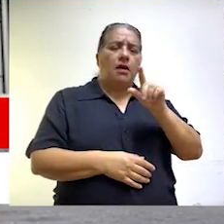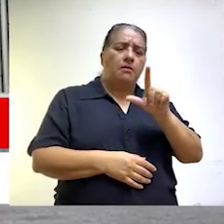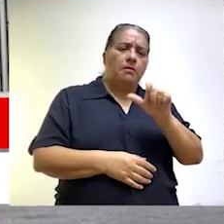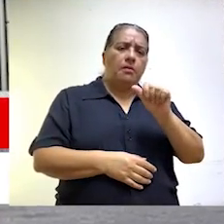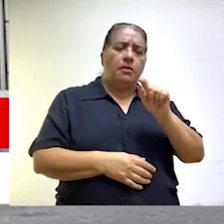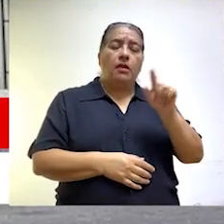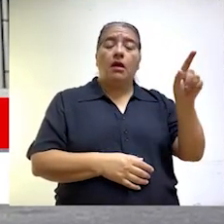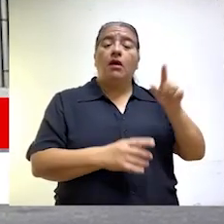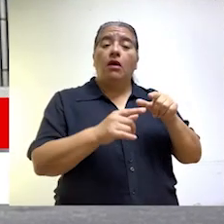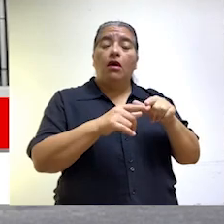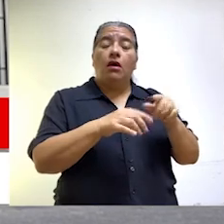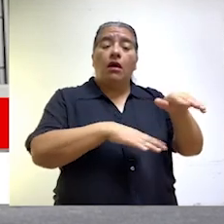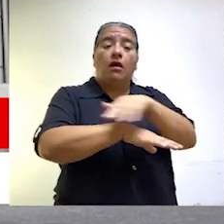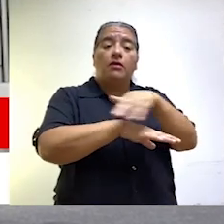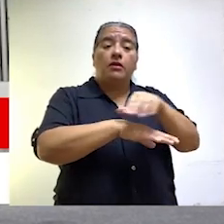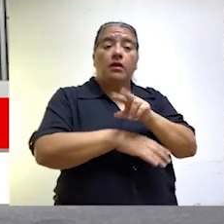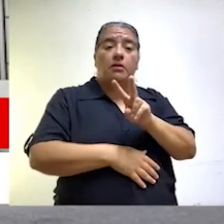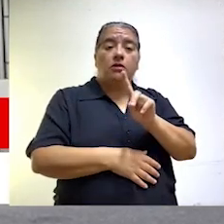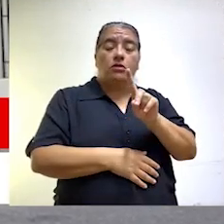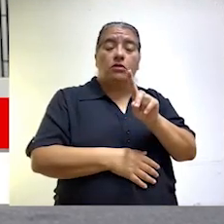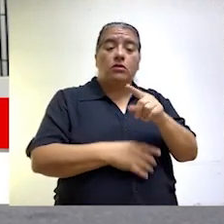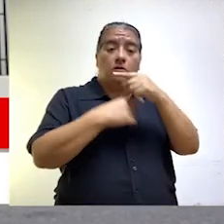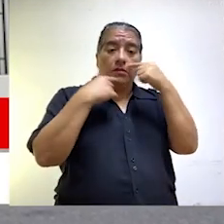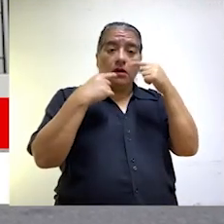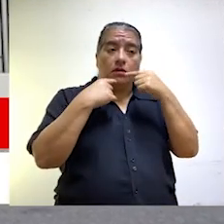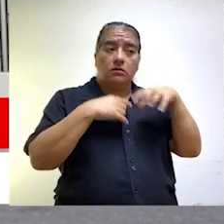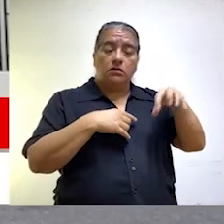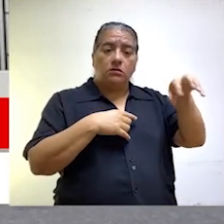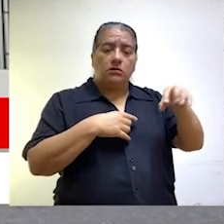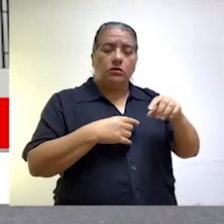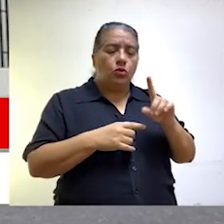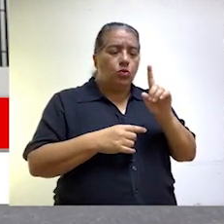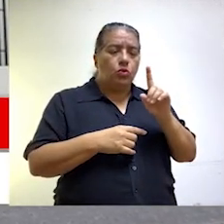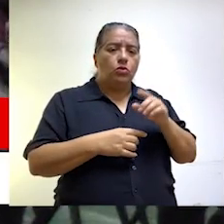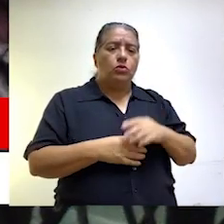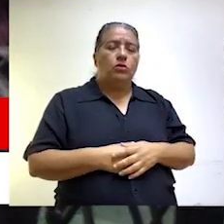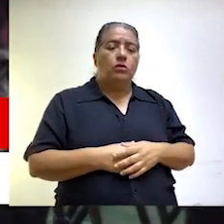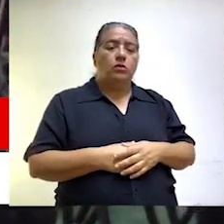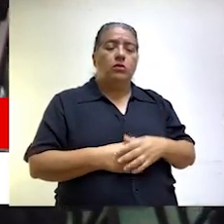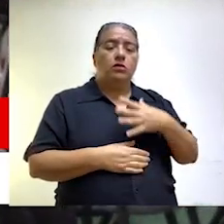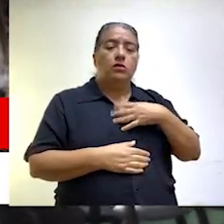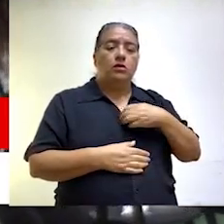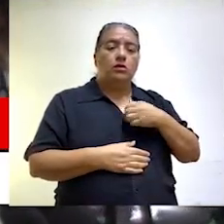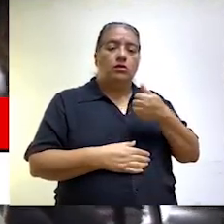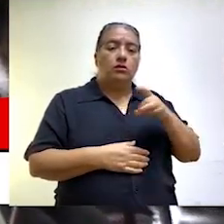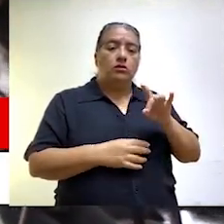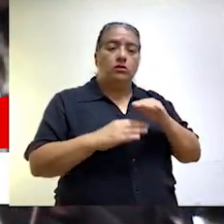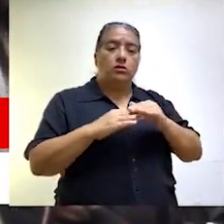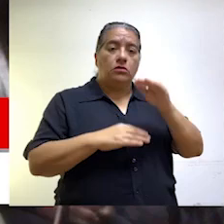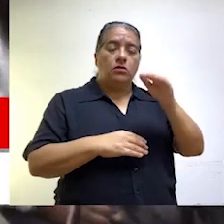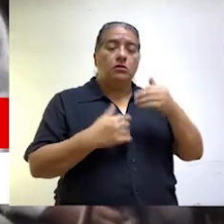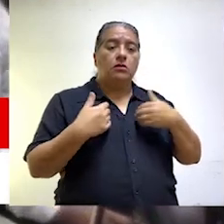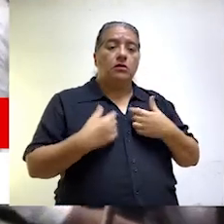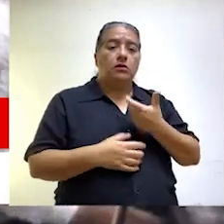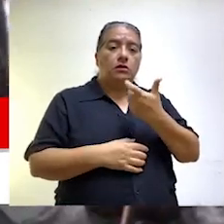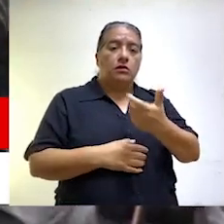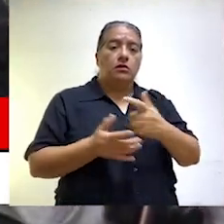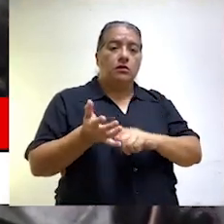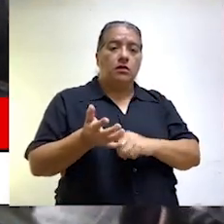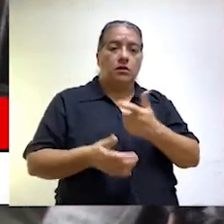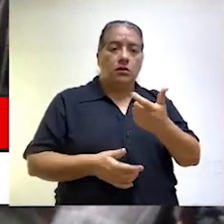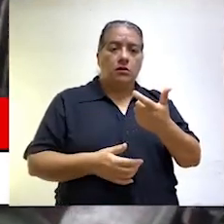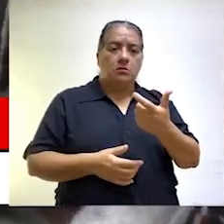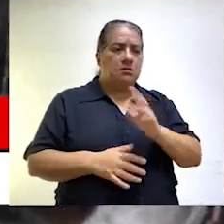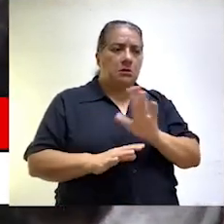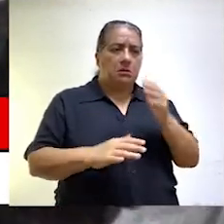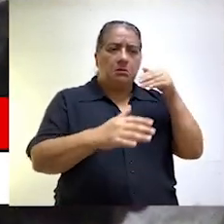de Aplao, a las 3 de la tarde, ubicado en la avenida 21 de marzo. El único requisito es ser mayor de edad y contar